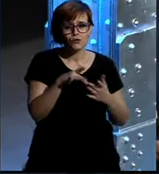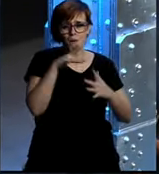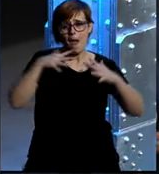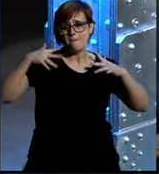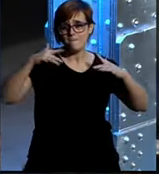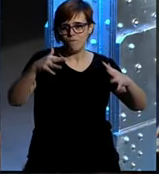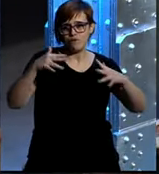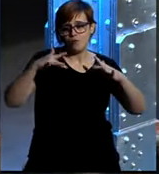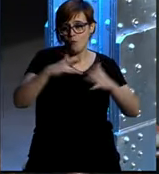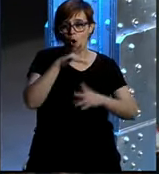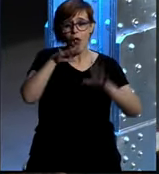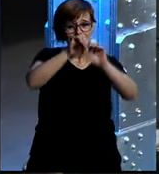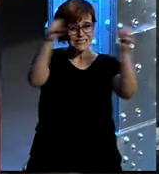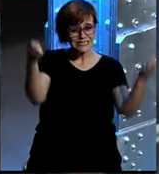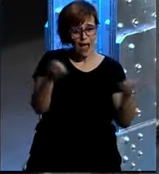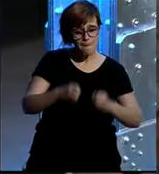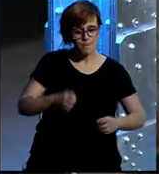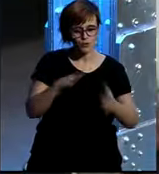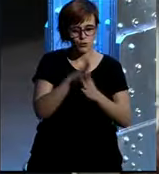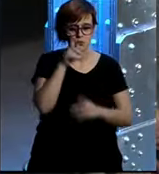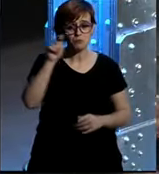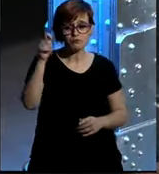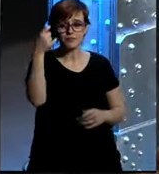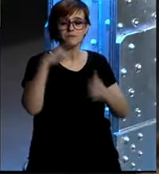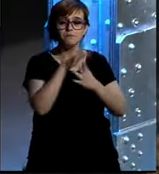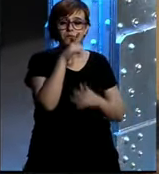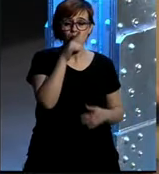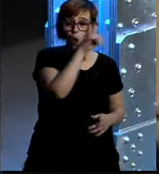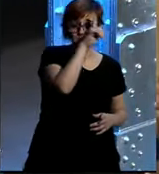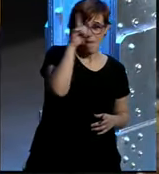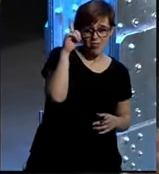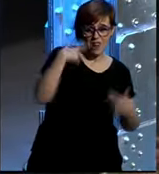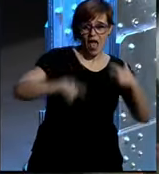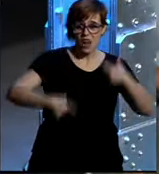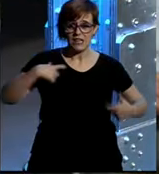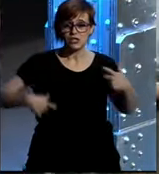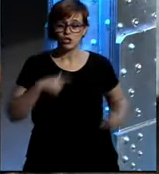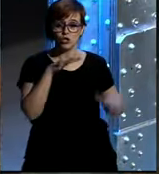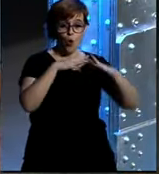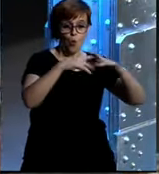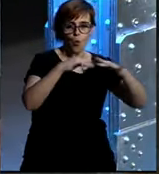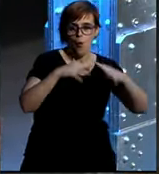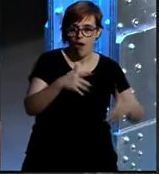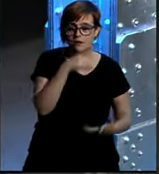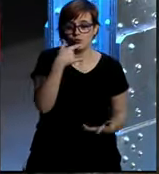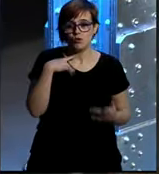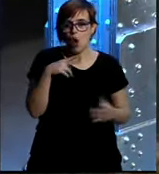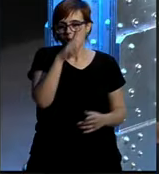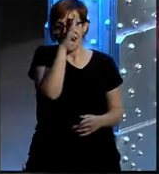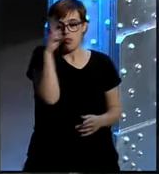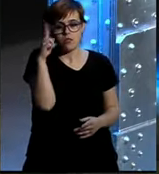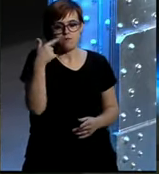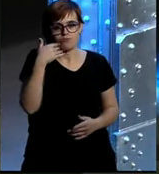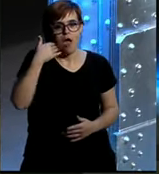partidazo en Champions tanto el Madrid como el Atlético de Madrid jugarán dos partidos sobre todo el Real Madrid yo creo que es un